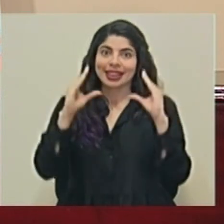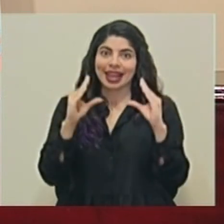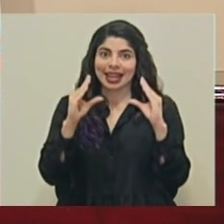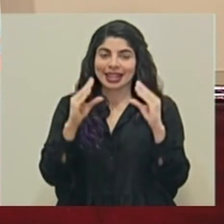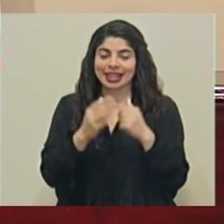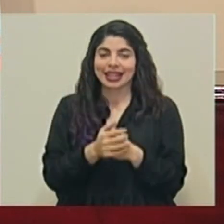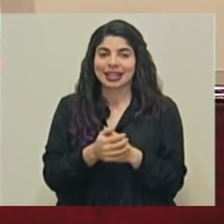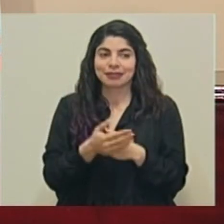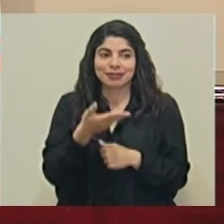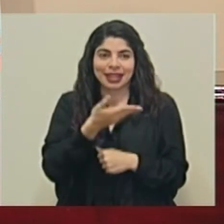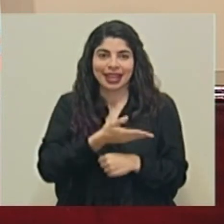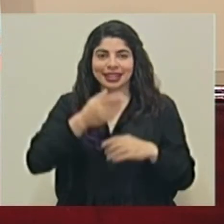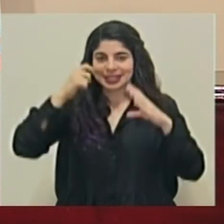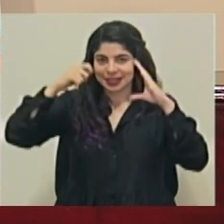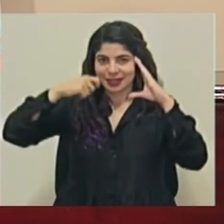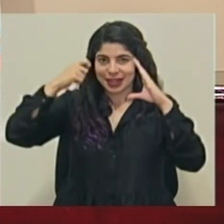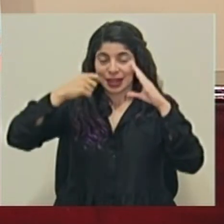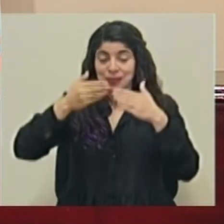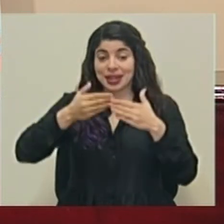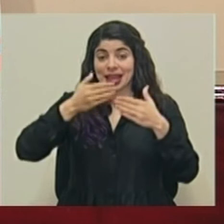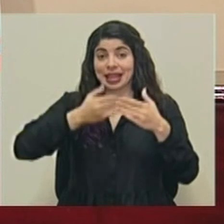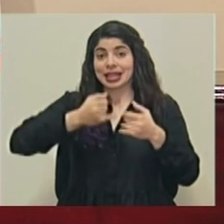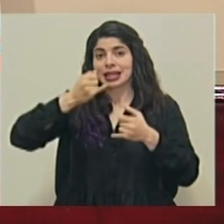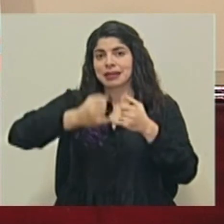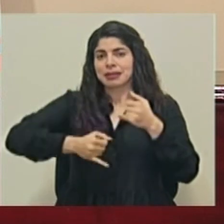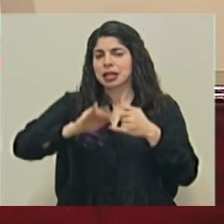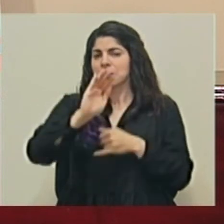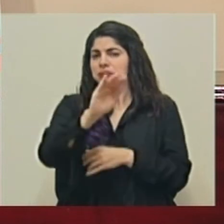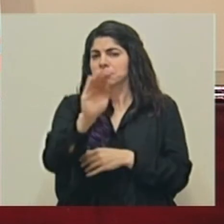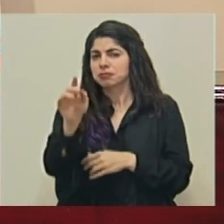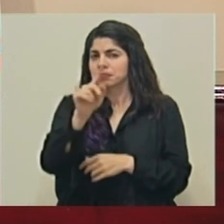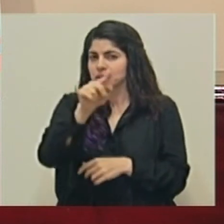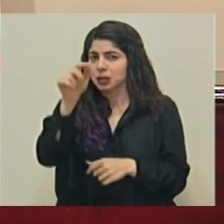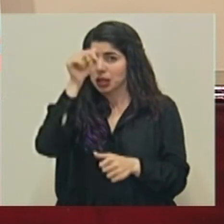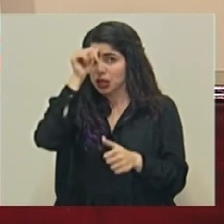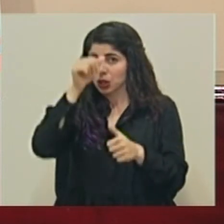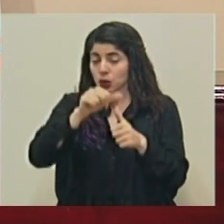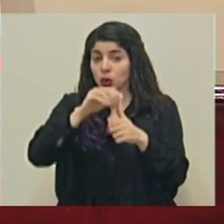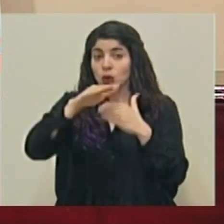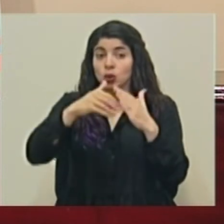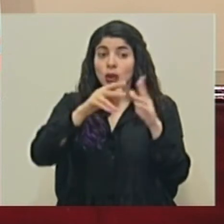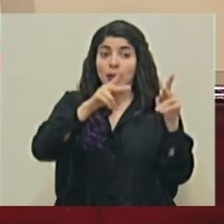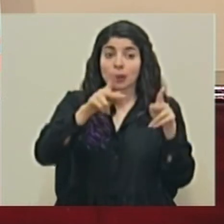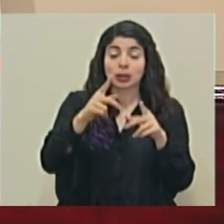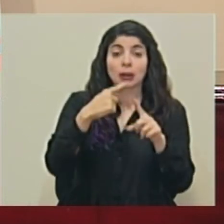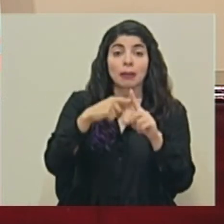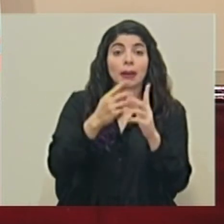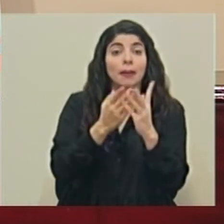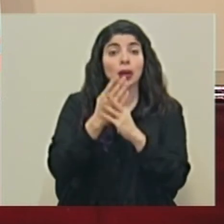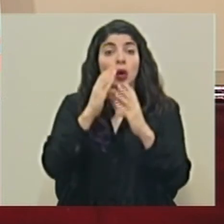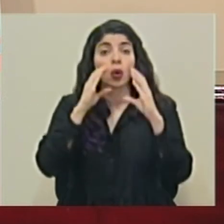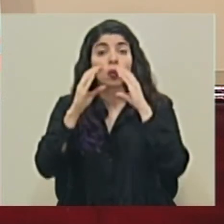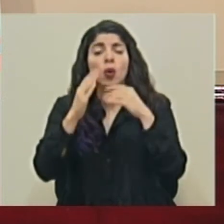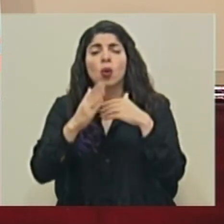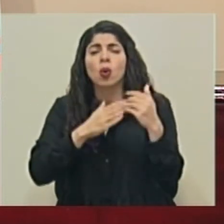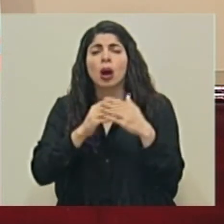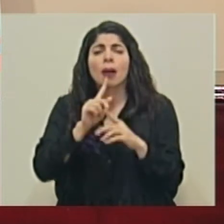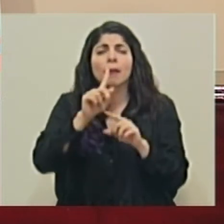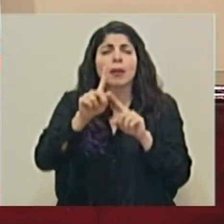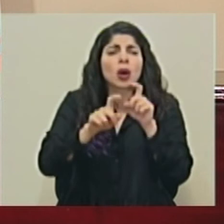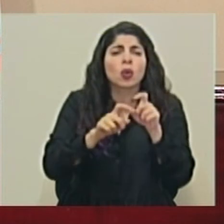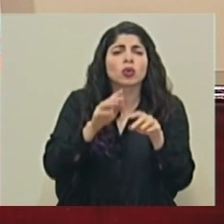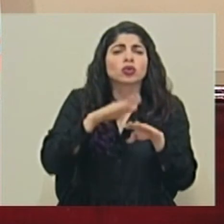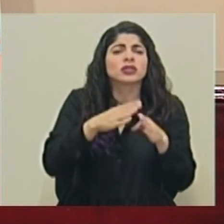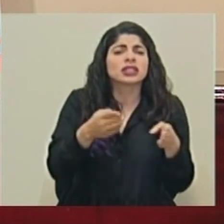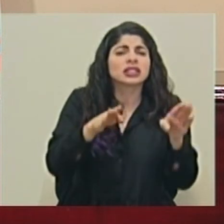esta transmisión. Antes de finalizar, queremos recordarles a la población y a los medios de comunicación que para consultar las medios de